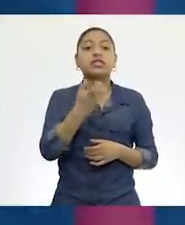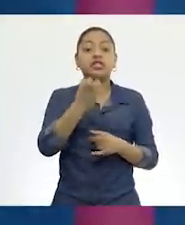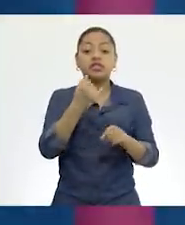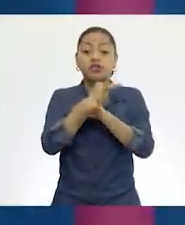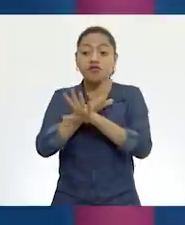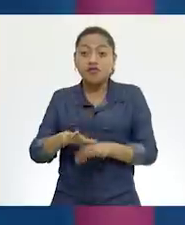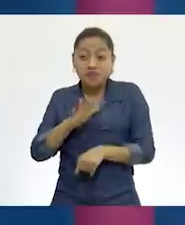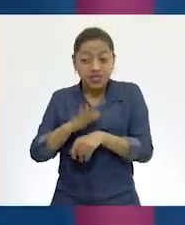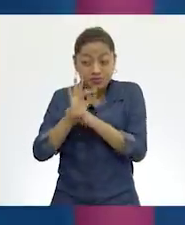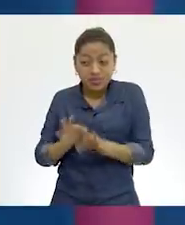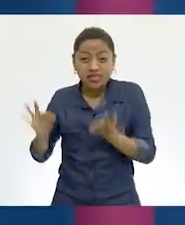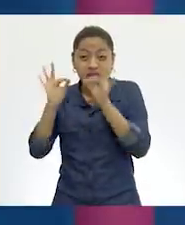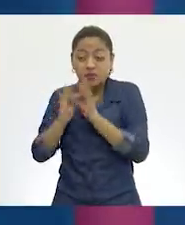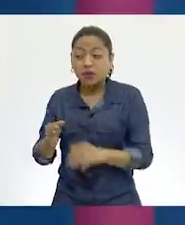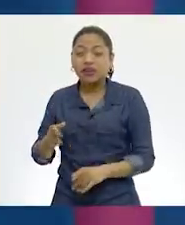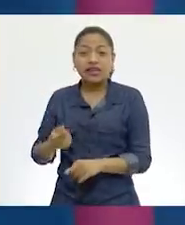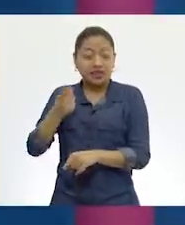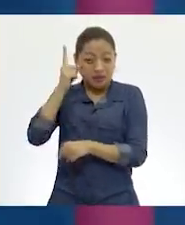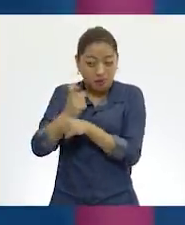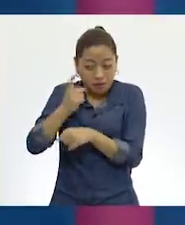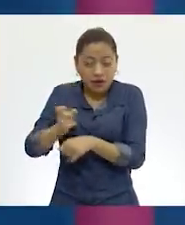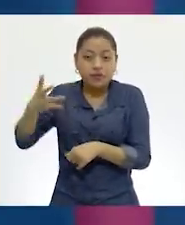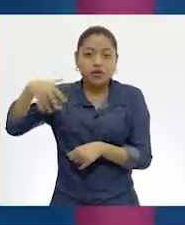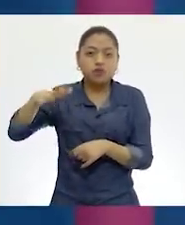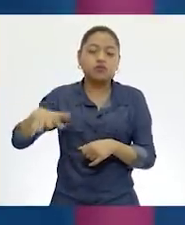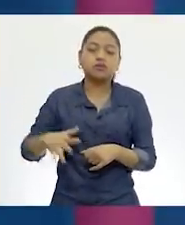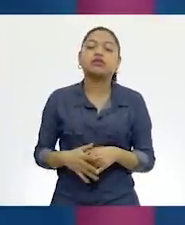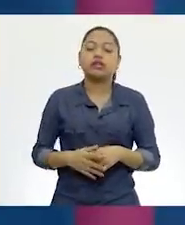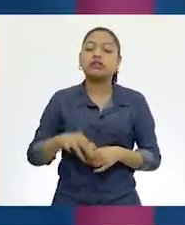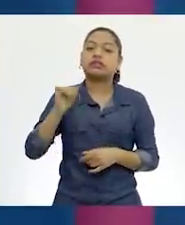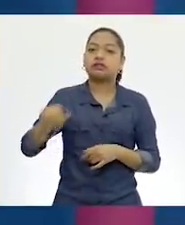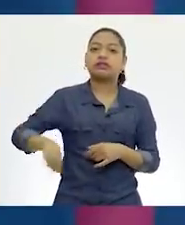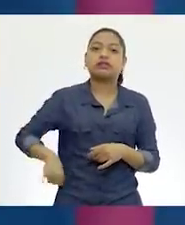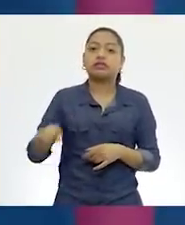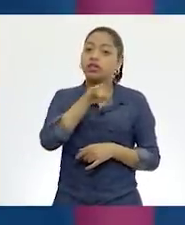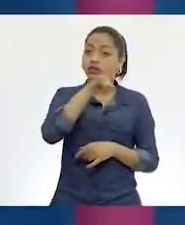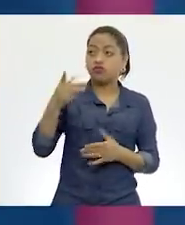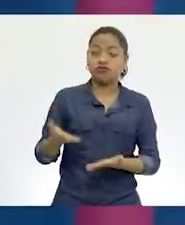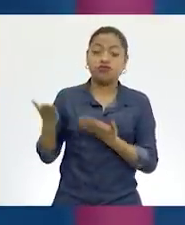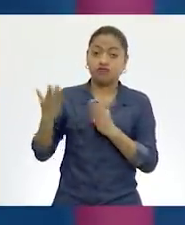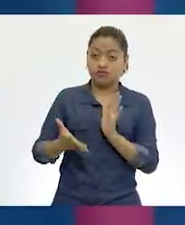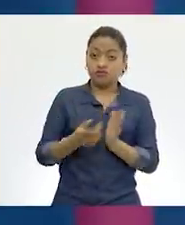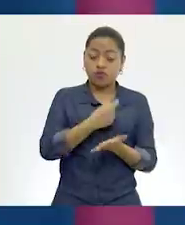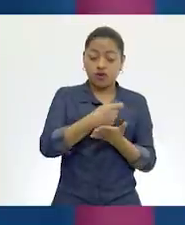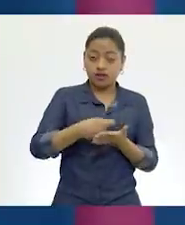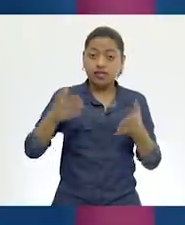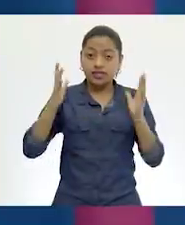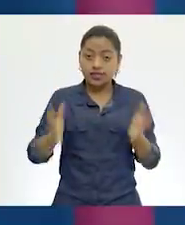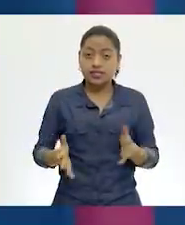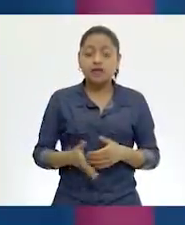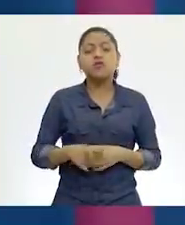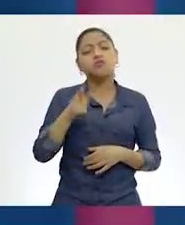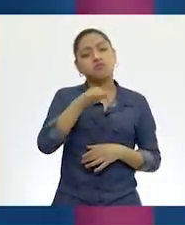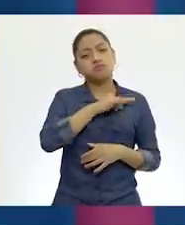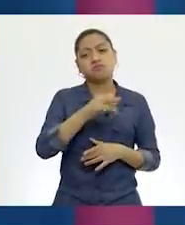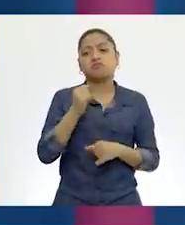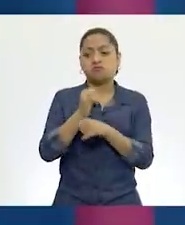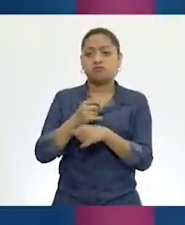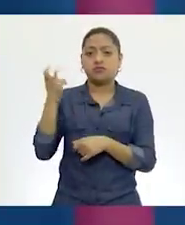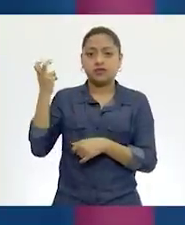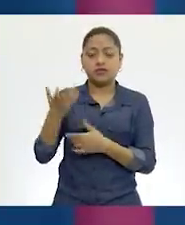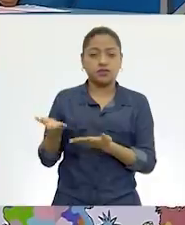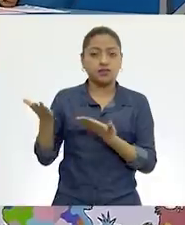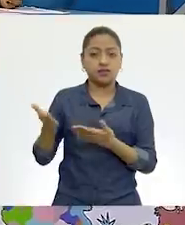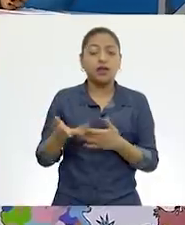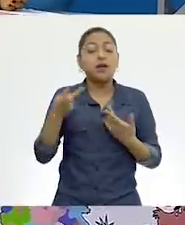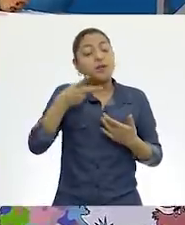muchísimas y espero que los alumnos en casa hayan tomado nota de todas las fuentes primarias a las que podrían eventualmente acceder. Claro, y en